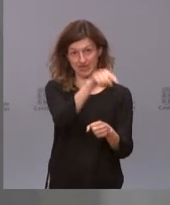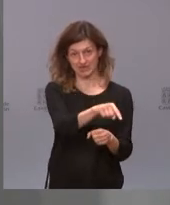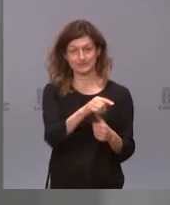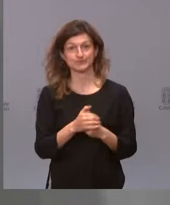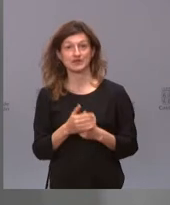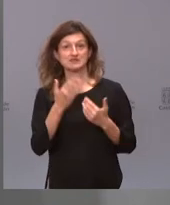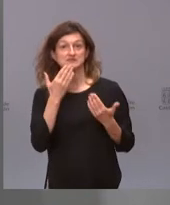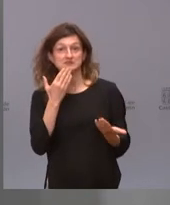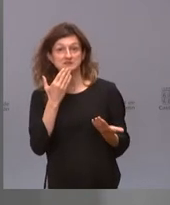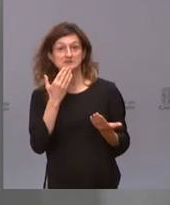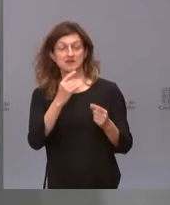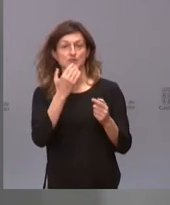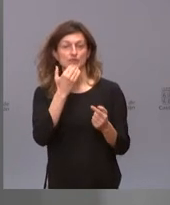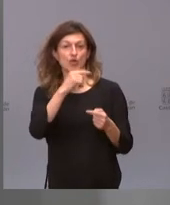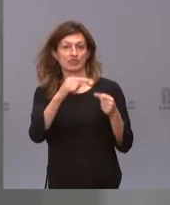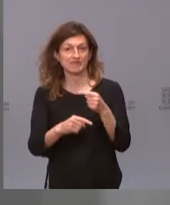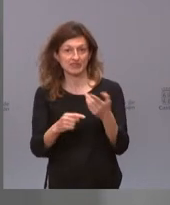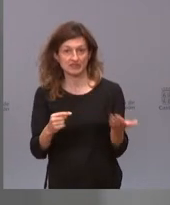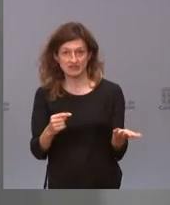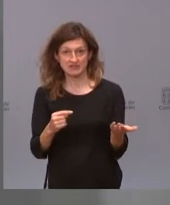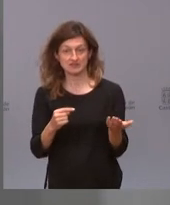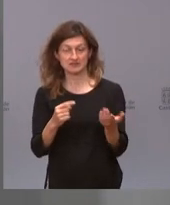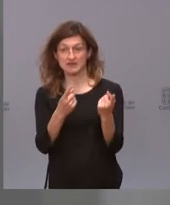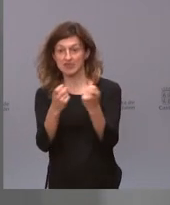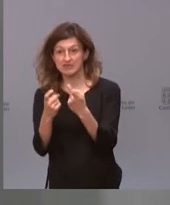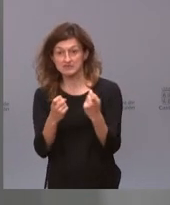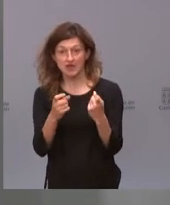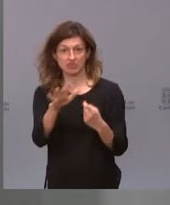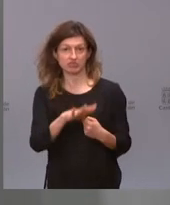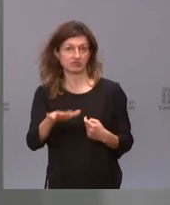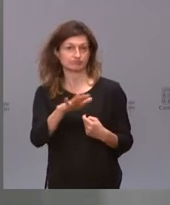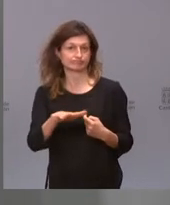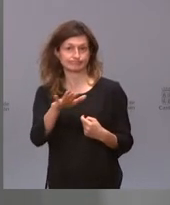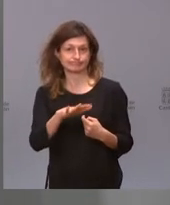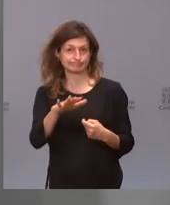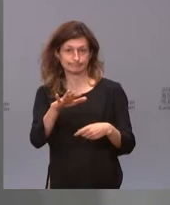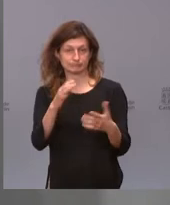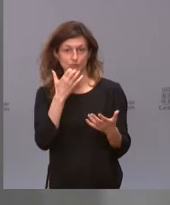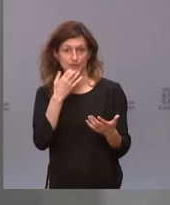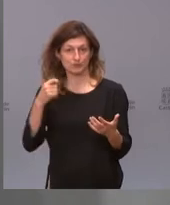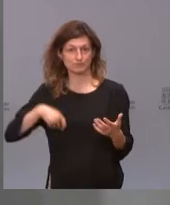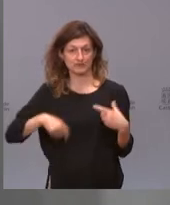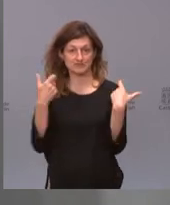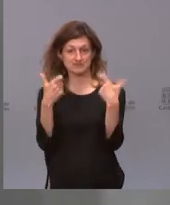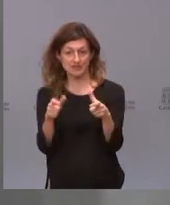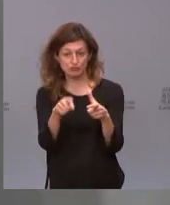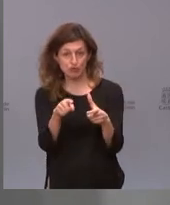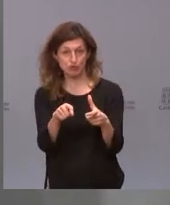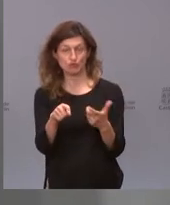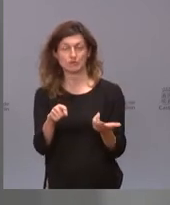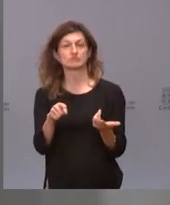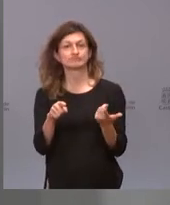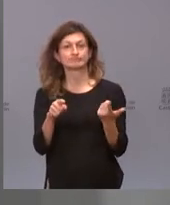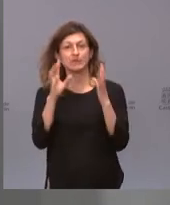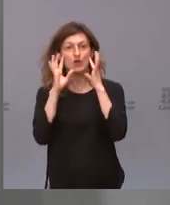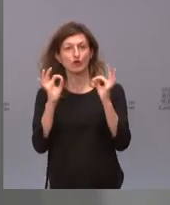se produce algún déficit de necesidad de un determinado sector, pues es evidente que